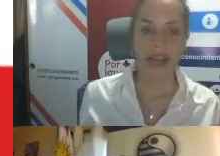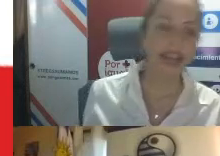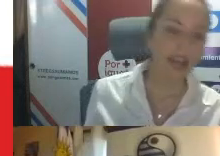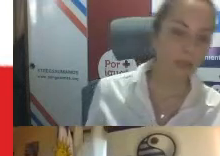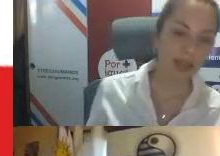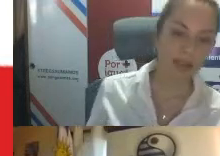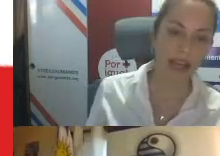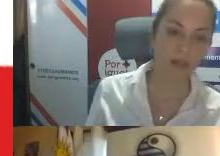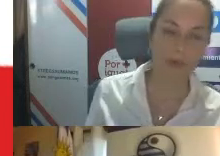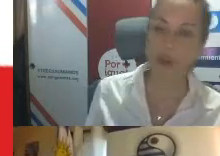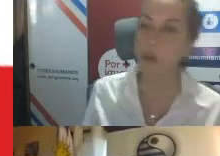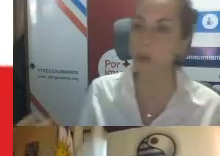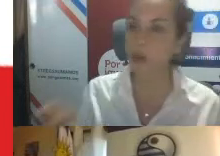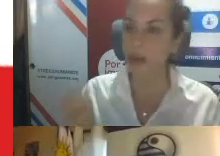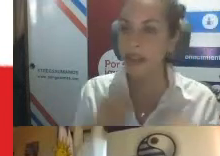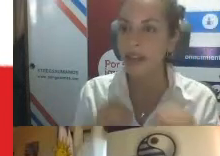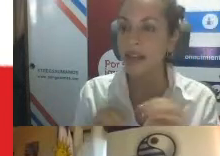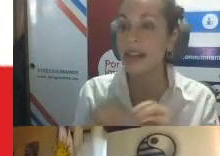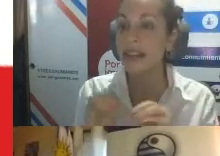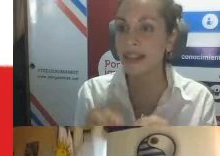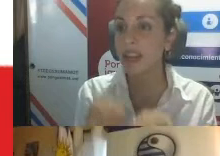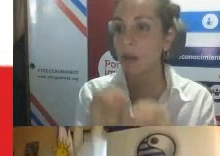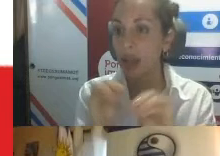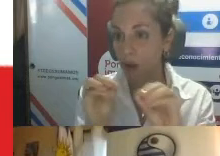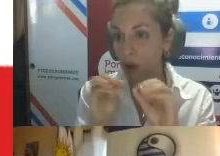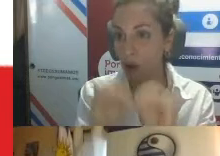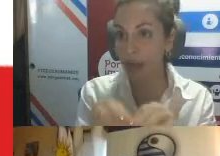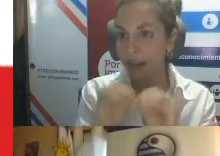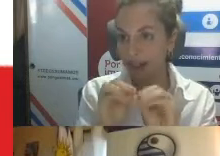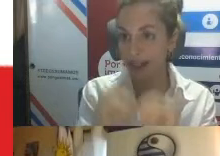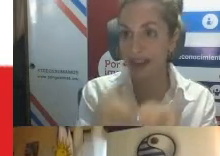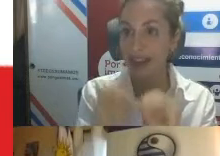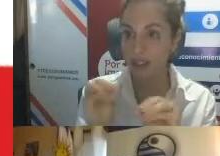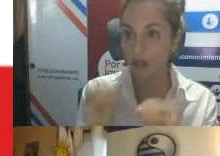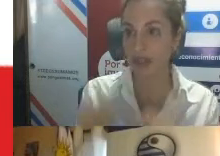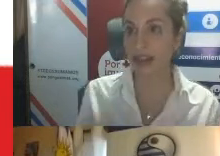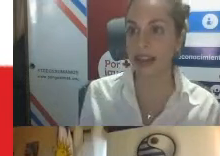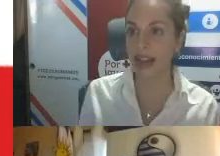Bien, ahí después, cuando termine de hablar en el chat, les voy a colocar...